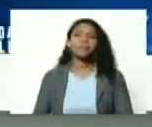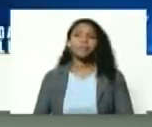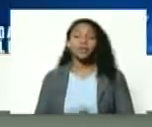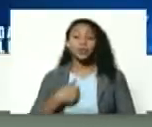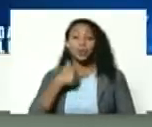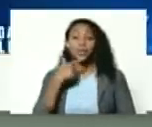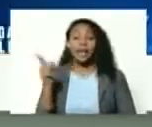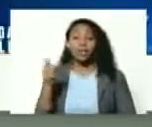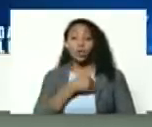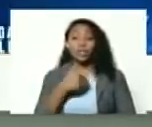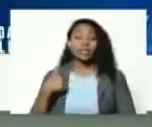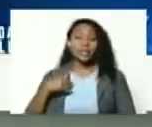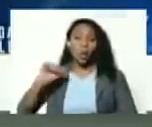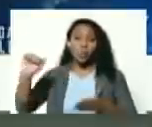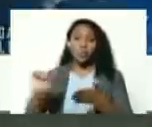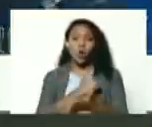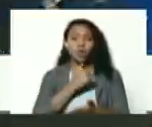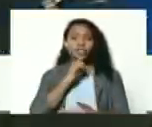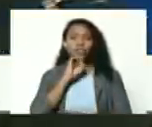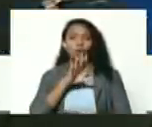dije que pretendieron borrar la historia